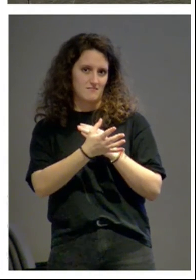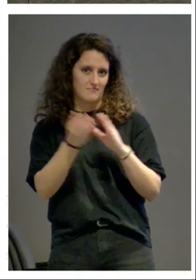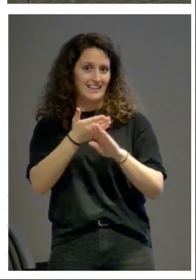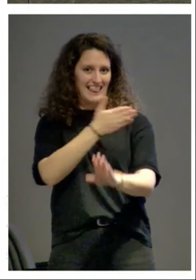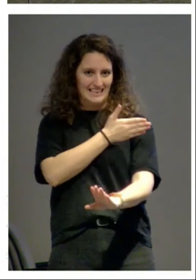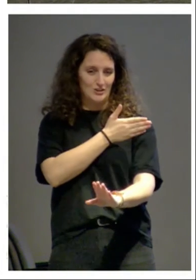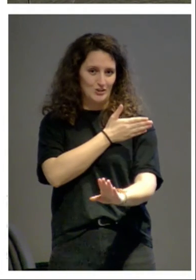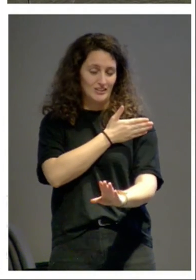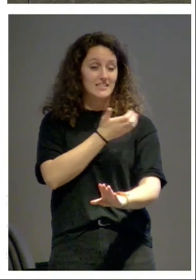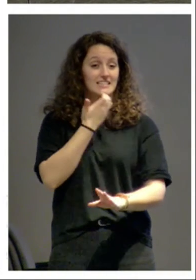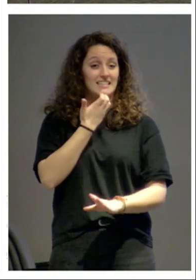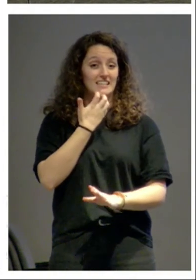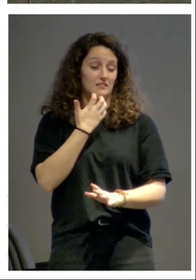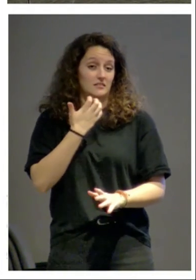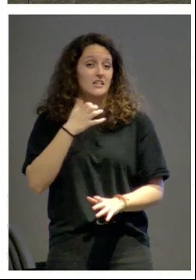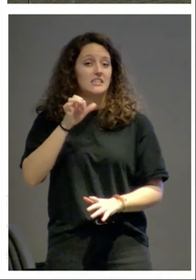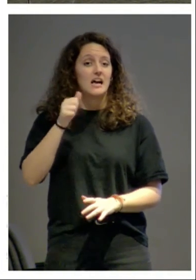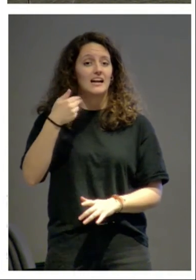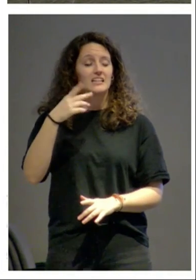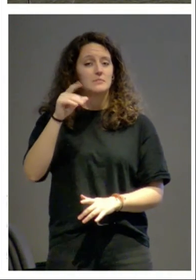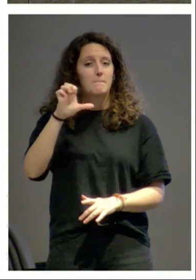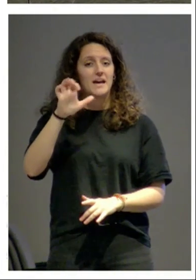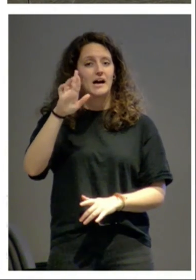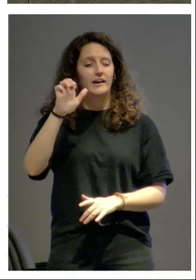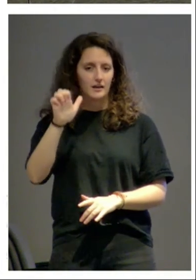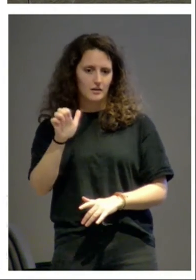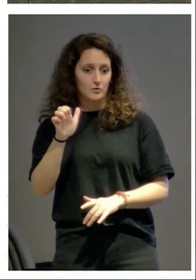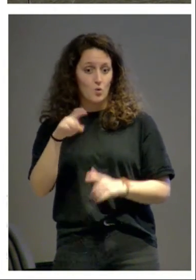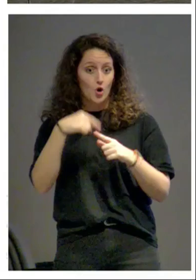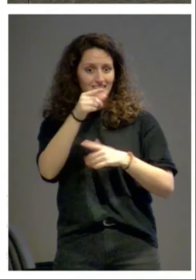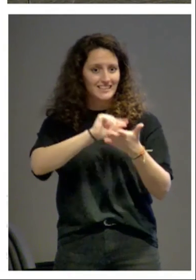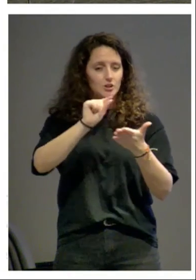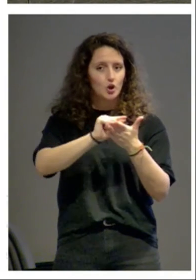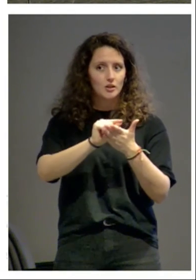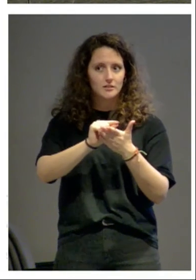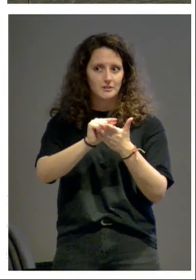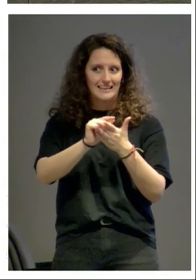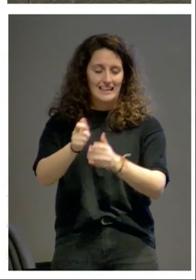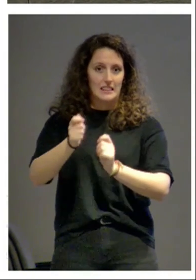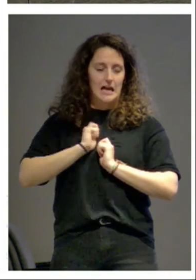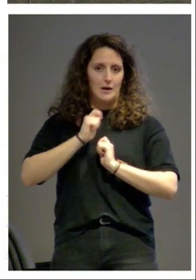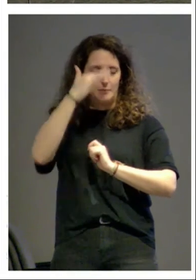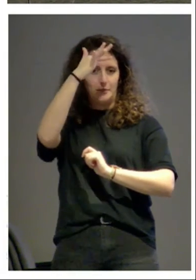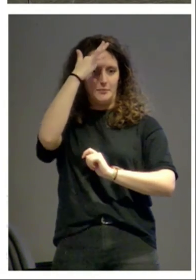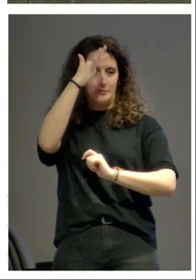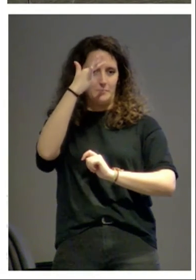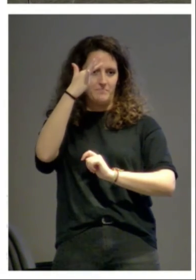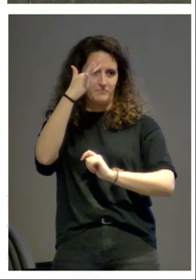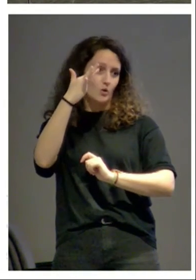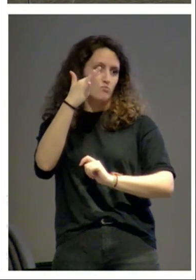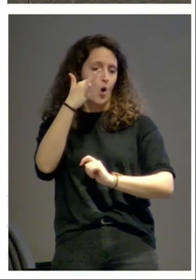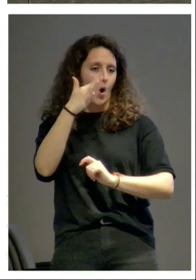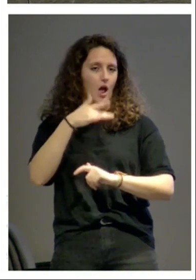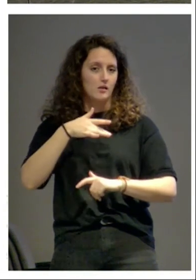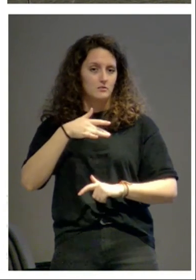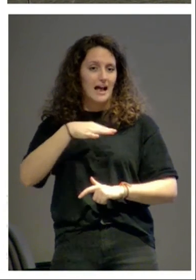inspiró a muchos escritores posteriores no es porque hubiese unas miasmas de Shakespeare por ahí